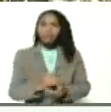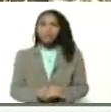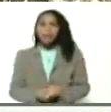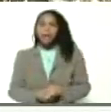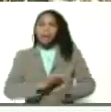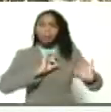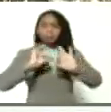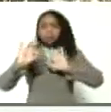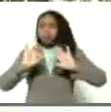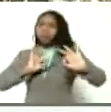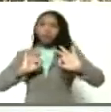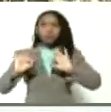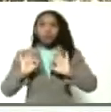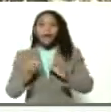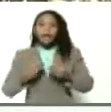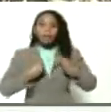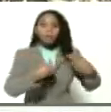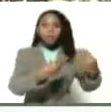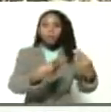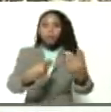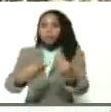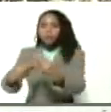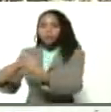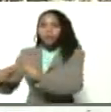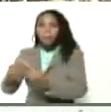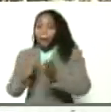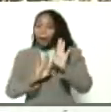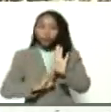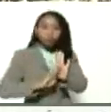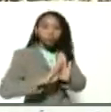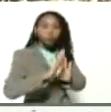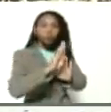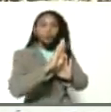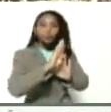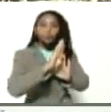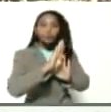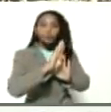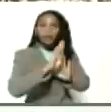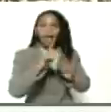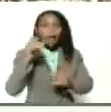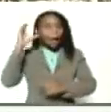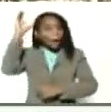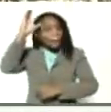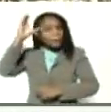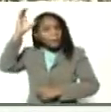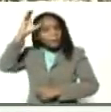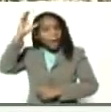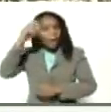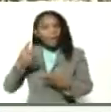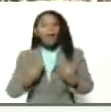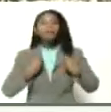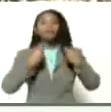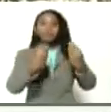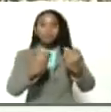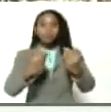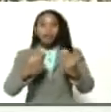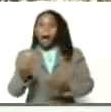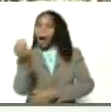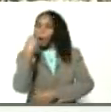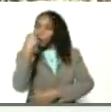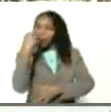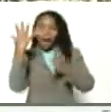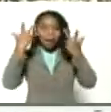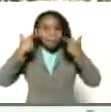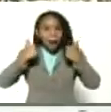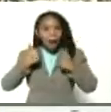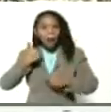preparar y distribuir para elevar la capacidad de entregar proteína animal